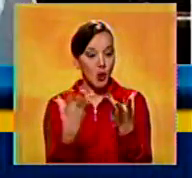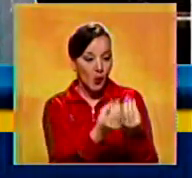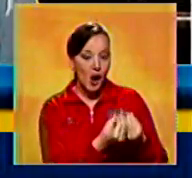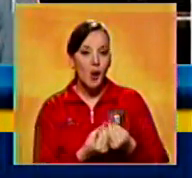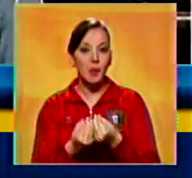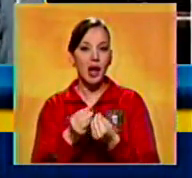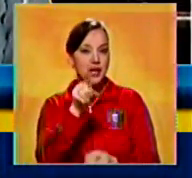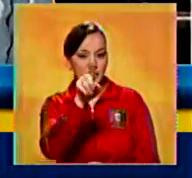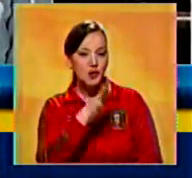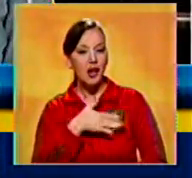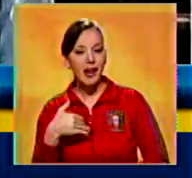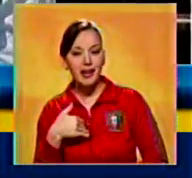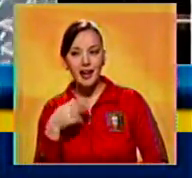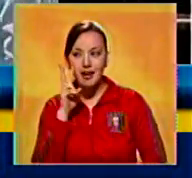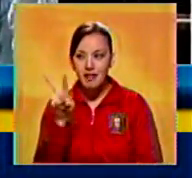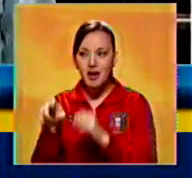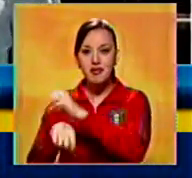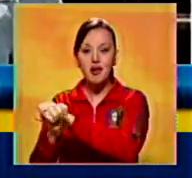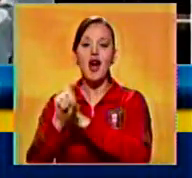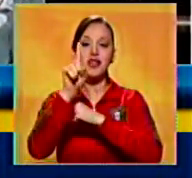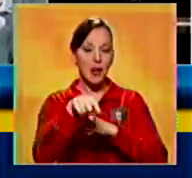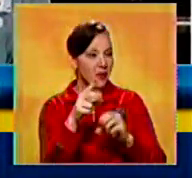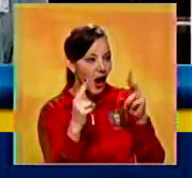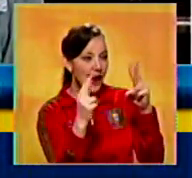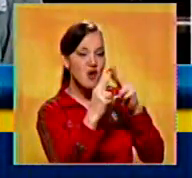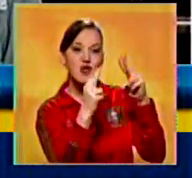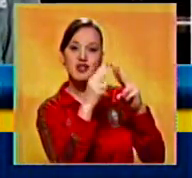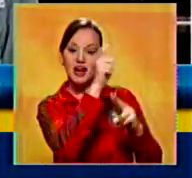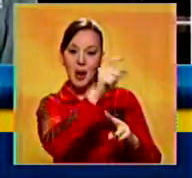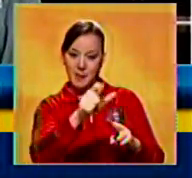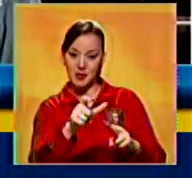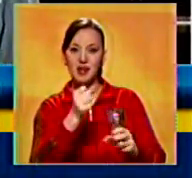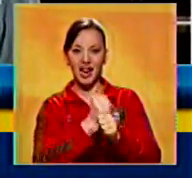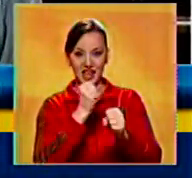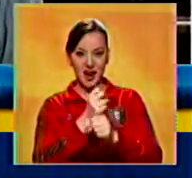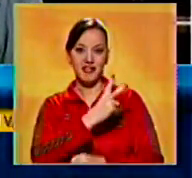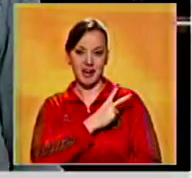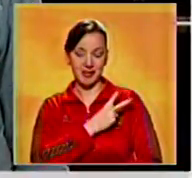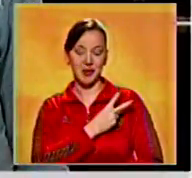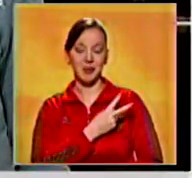le llama la atención no solamente el fútbol, también tienen la oportunidad de conocer al talento de Venevisión. Regresamos con ustedes al estudio.